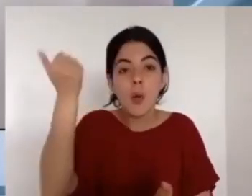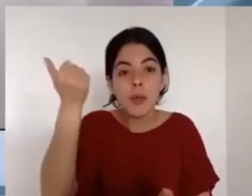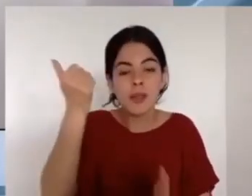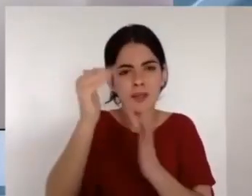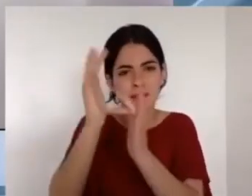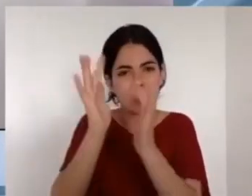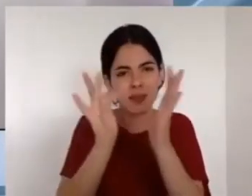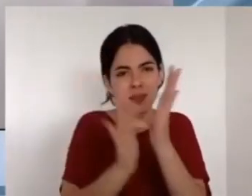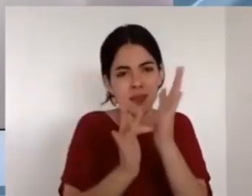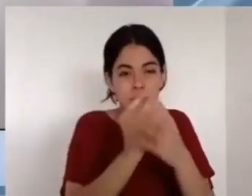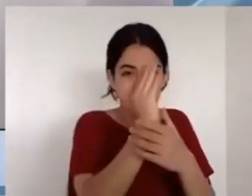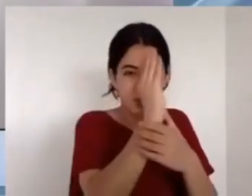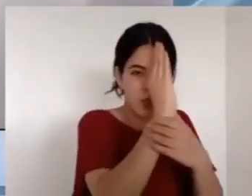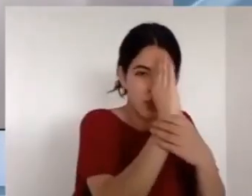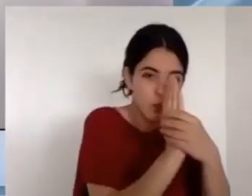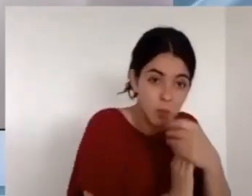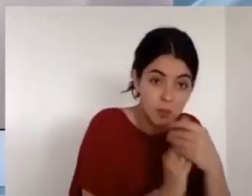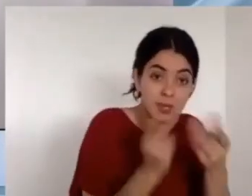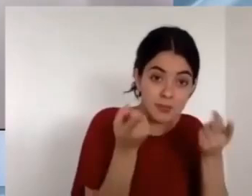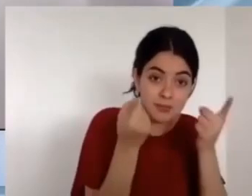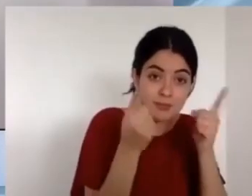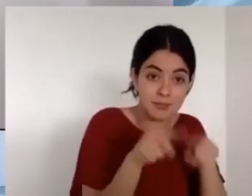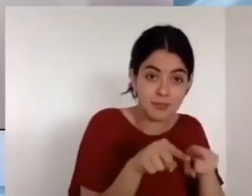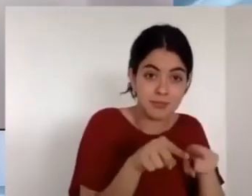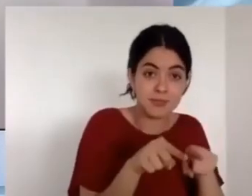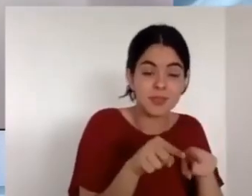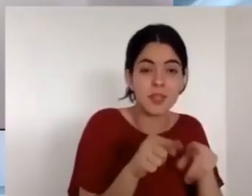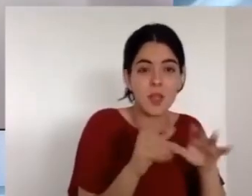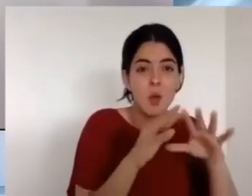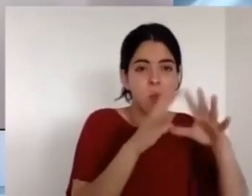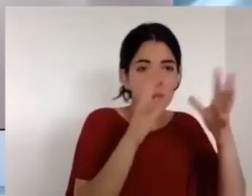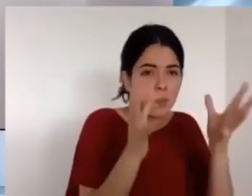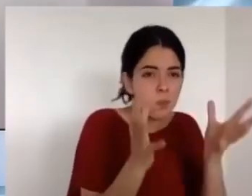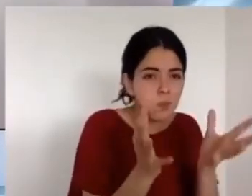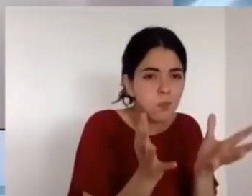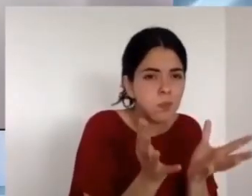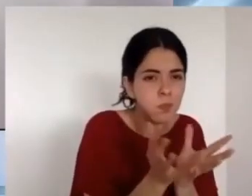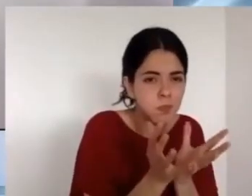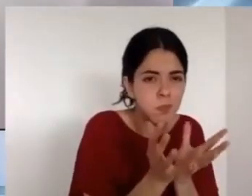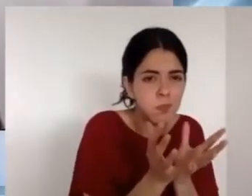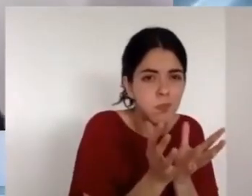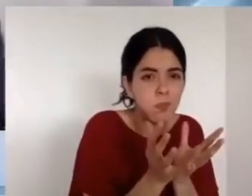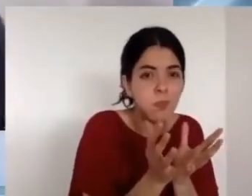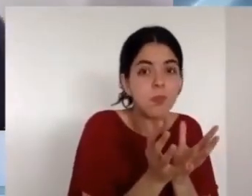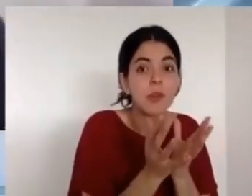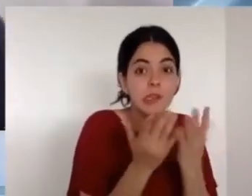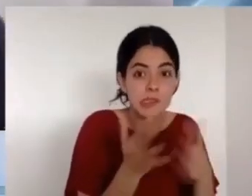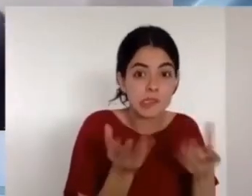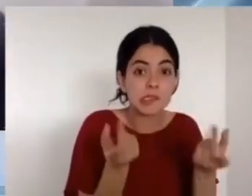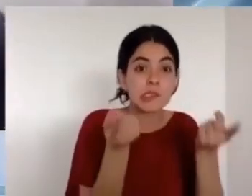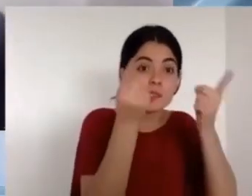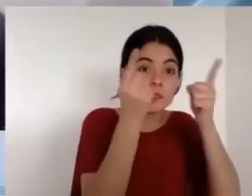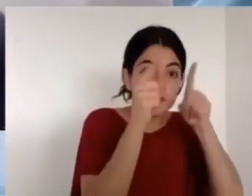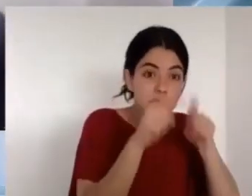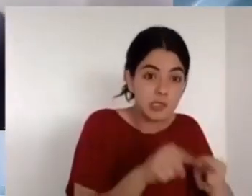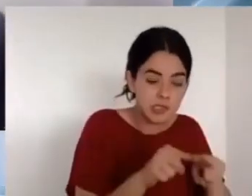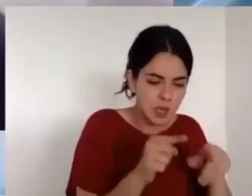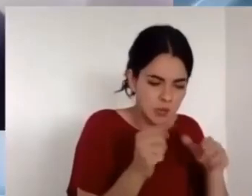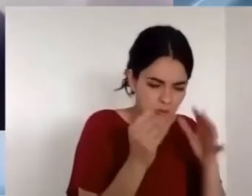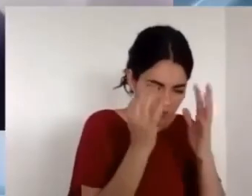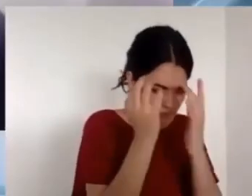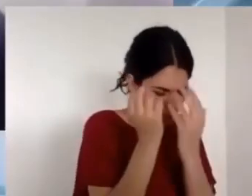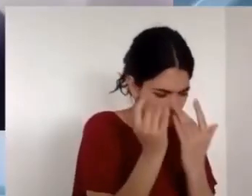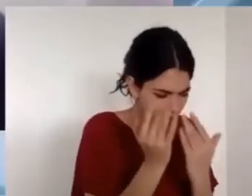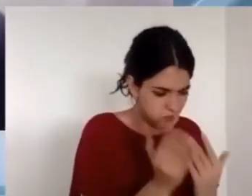Cuando la Biblia dice que Él para redimirnos usó la súper eminente